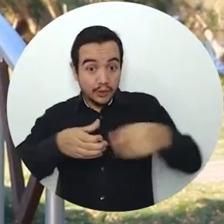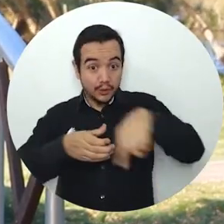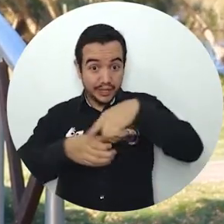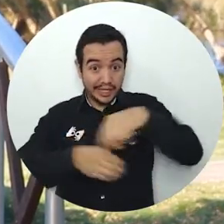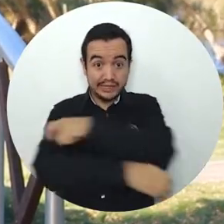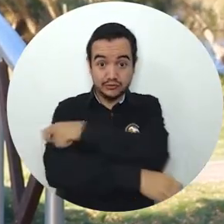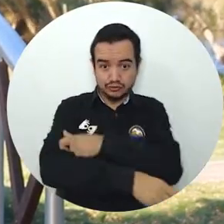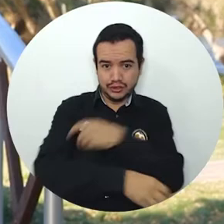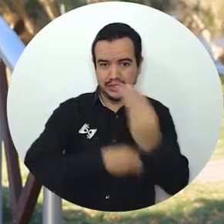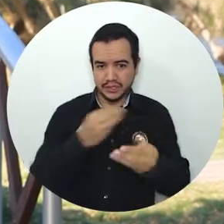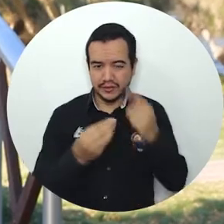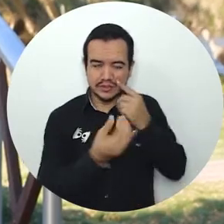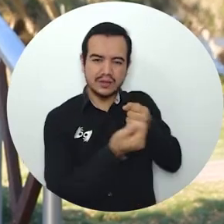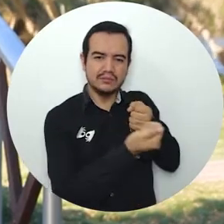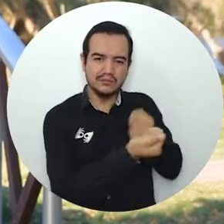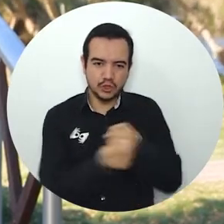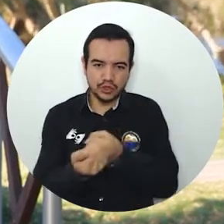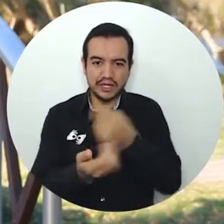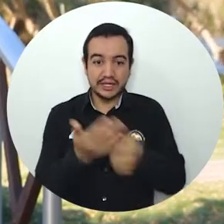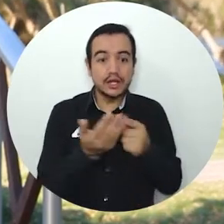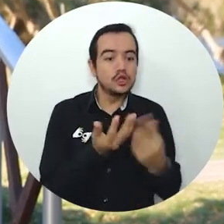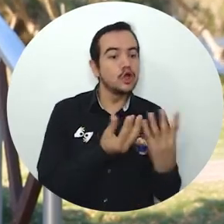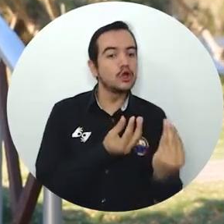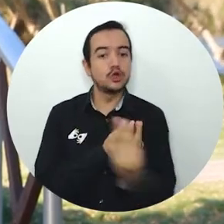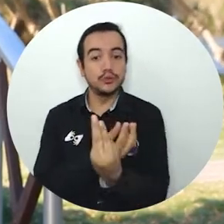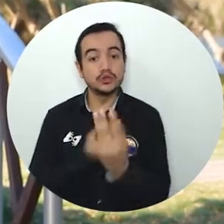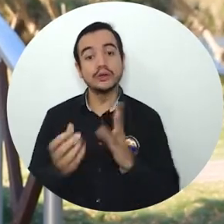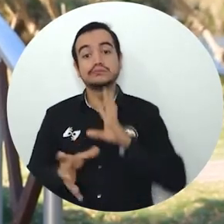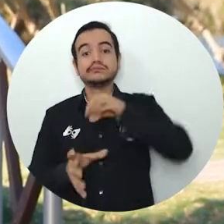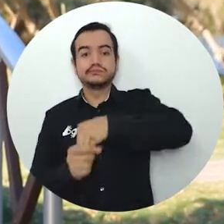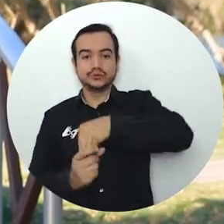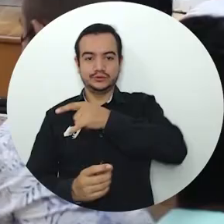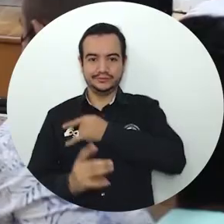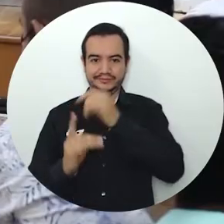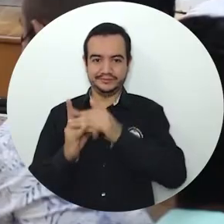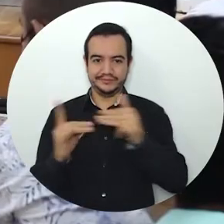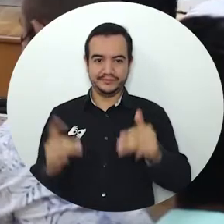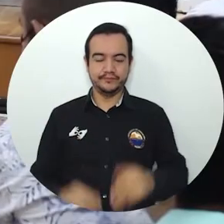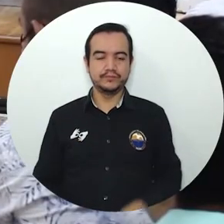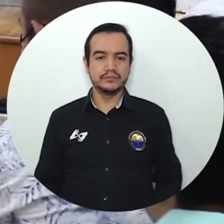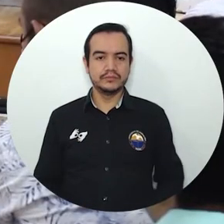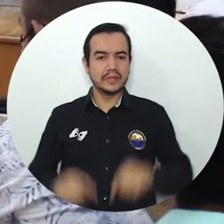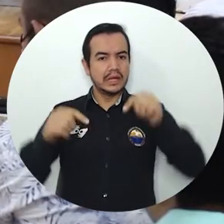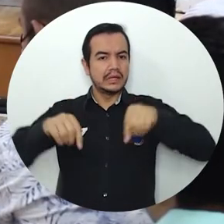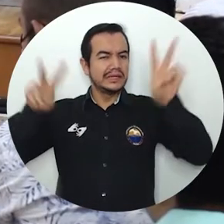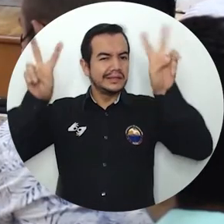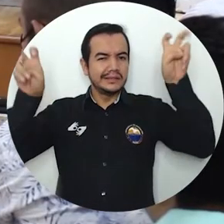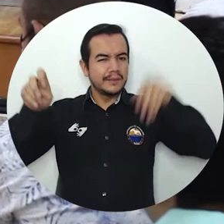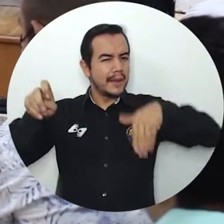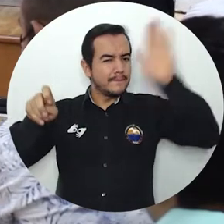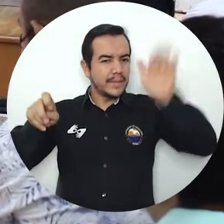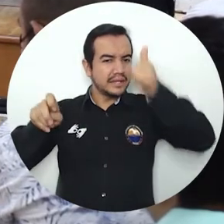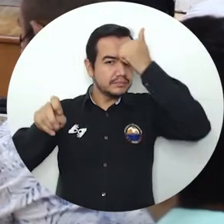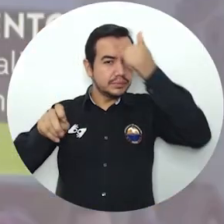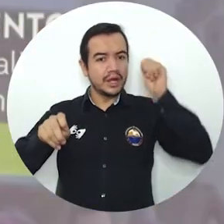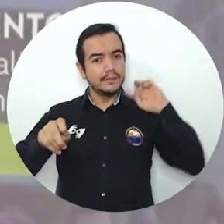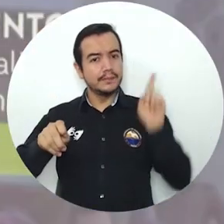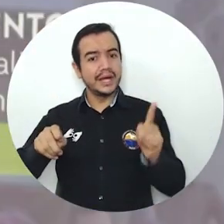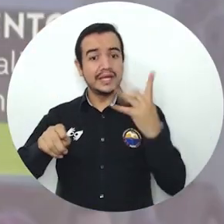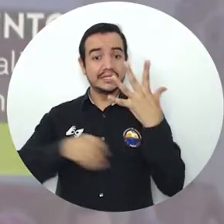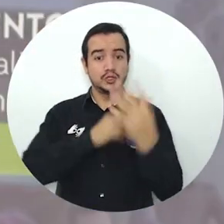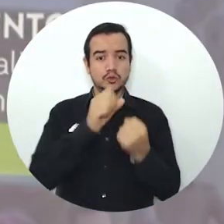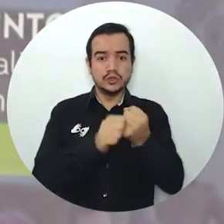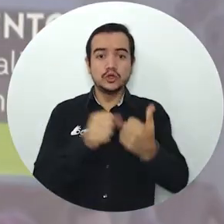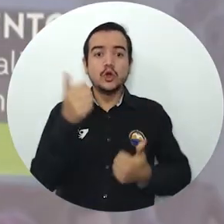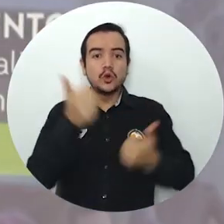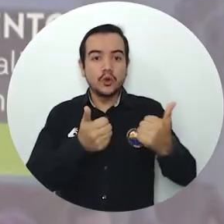velará por los derechos de los grupos diversos que tienen presencia en UNIMAGDALENA. La inclusión ha sido una de las apuestas de la gestión rectoral de los